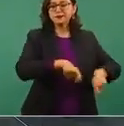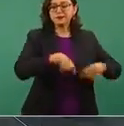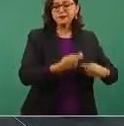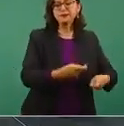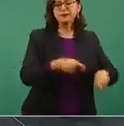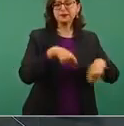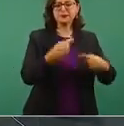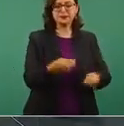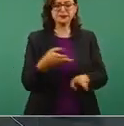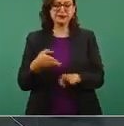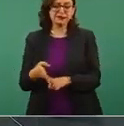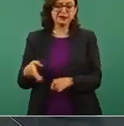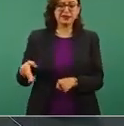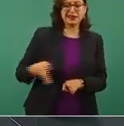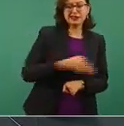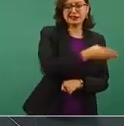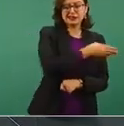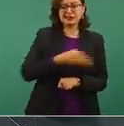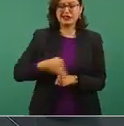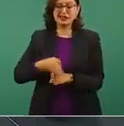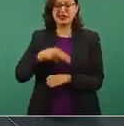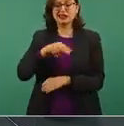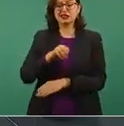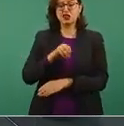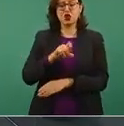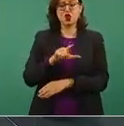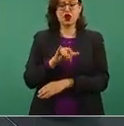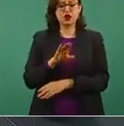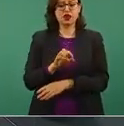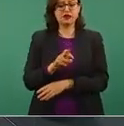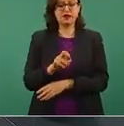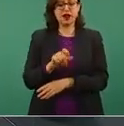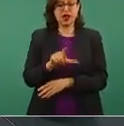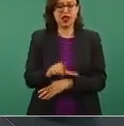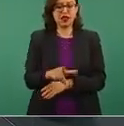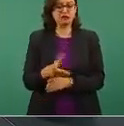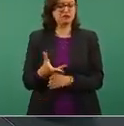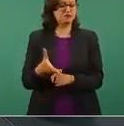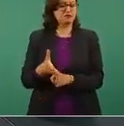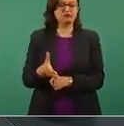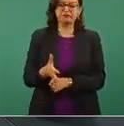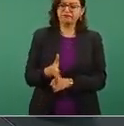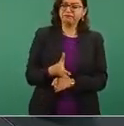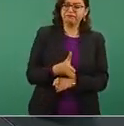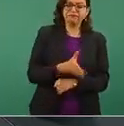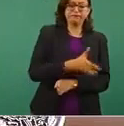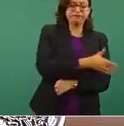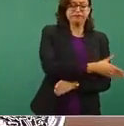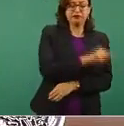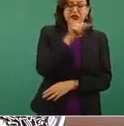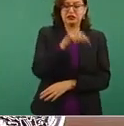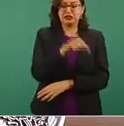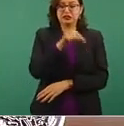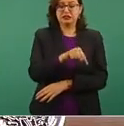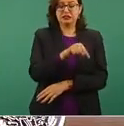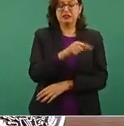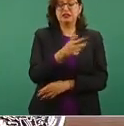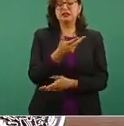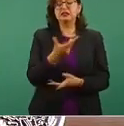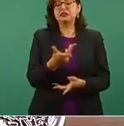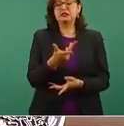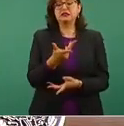el periodo neoliberal y antes, desde